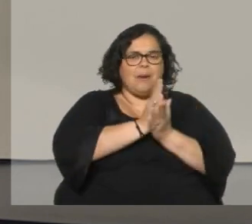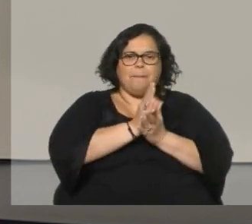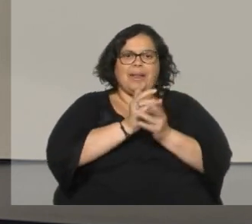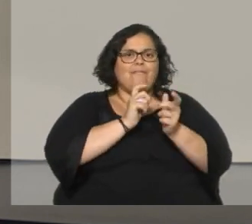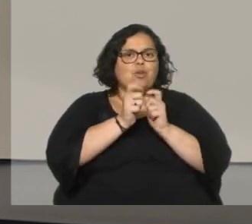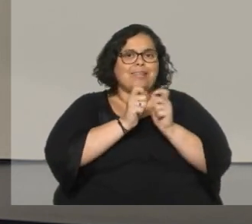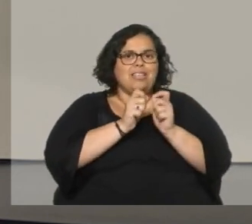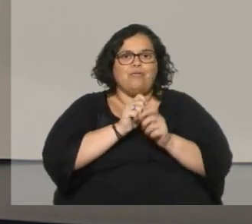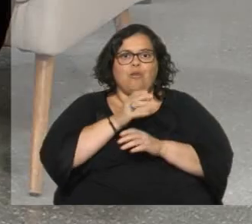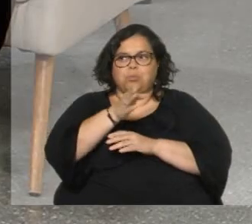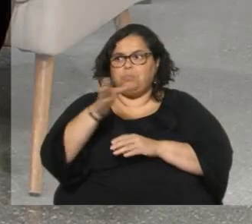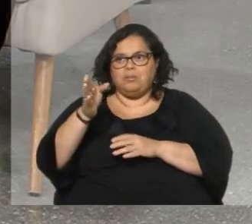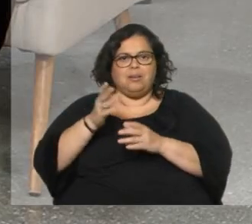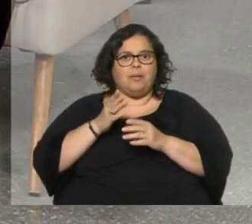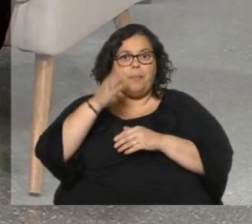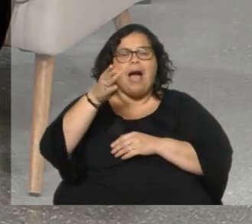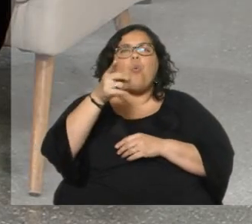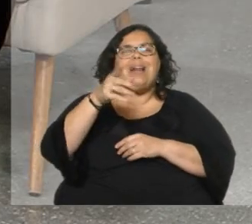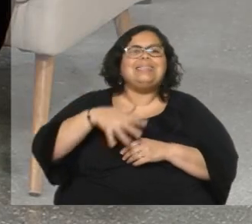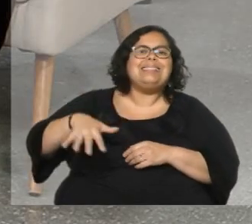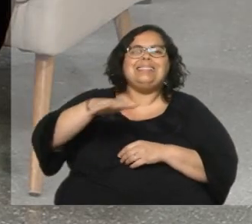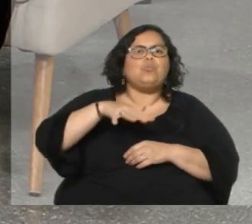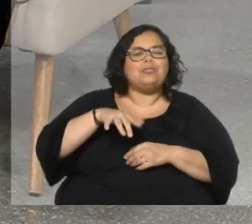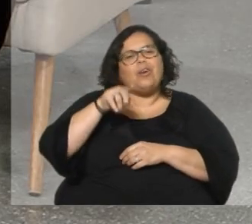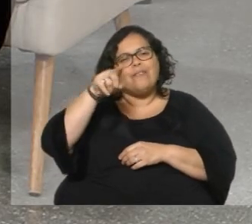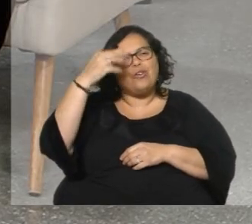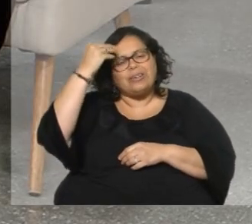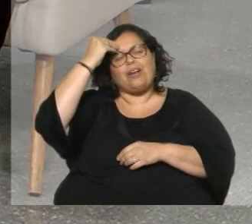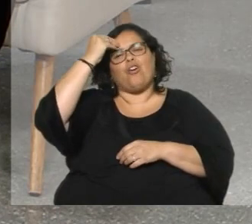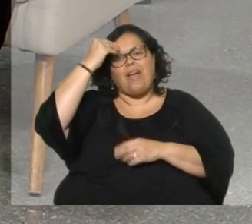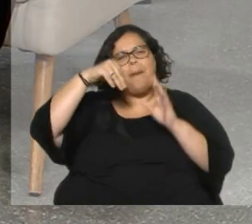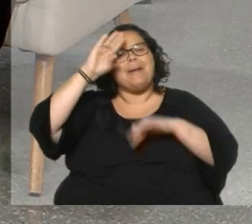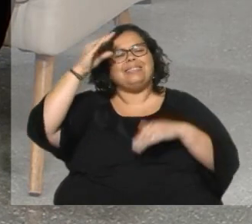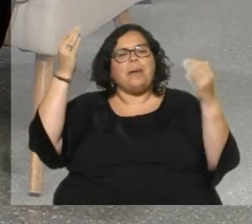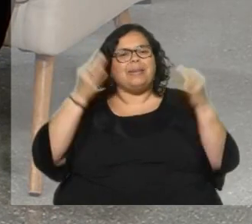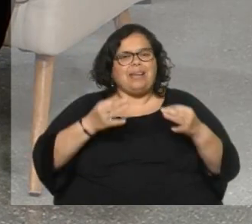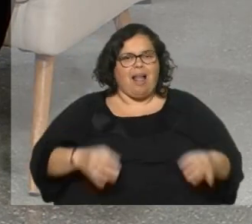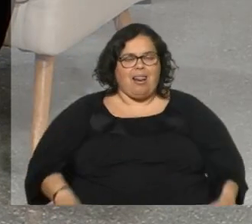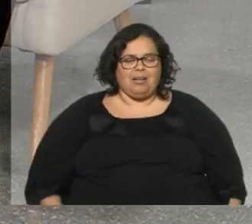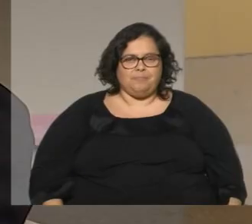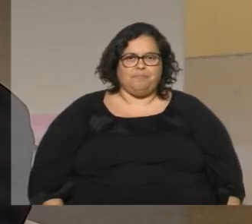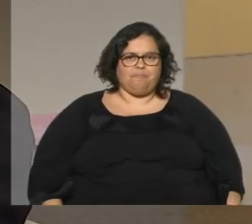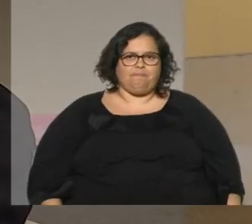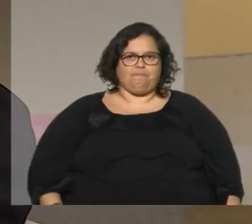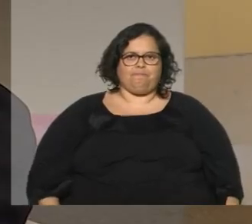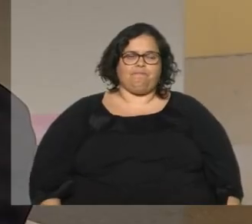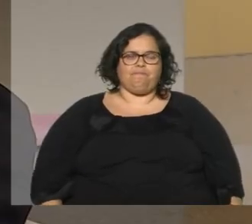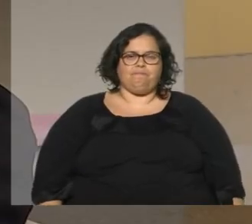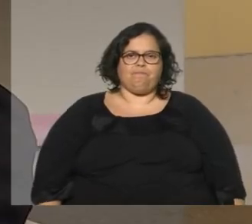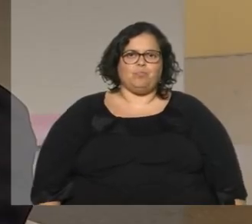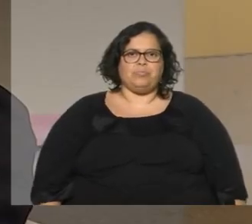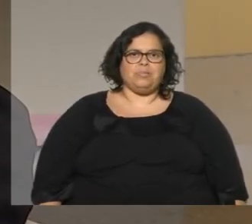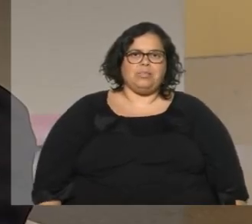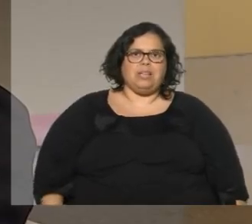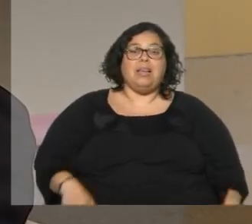terrible ¿cuál fue la situación que realmente recordás como muy especial? Mirá varias veces